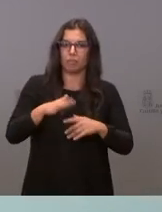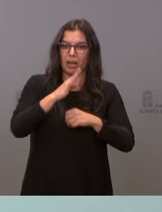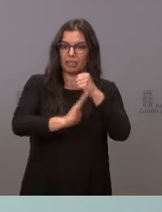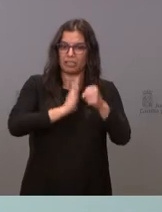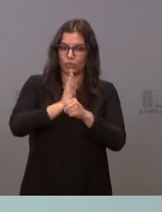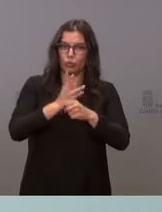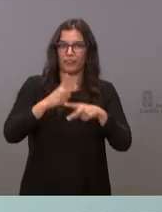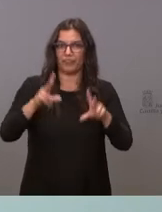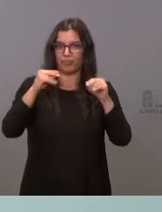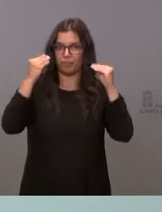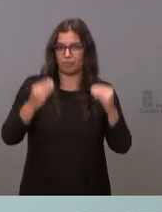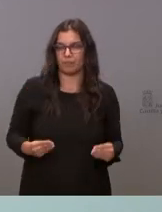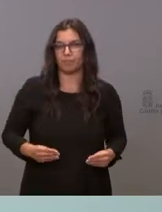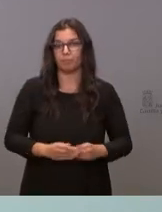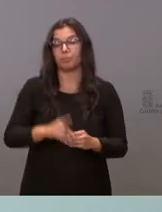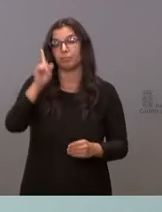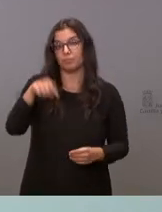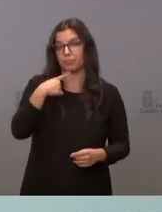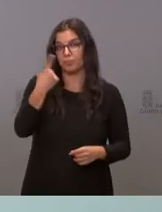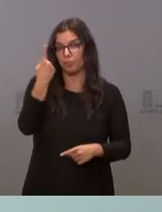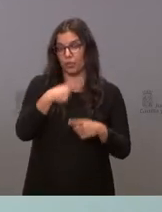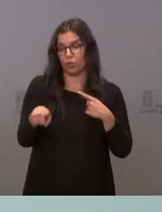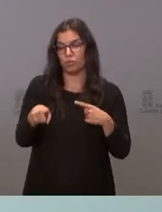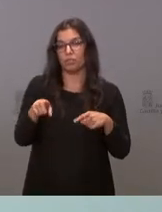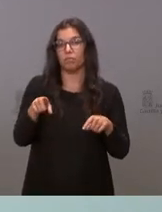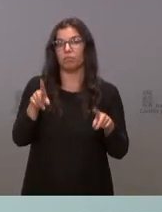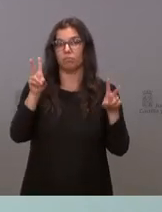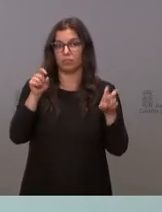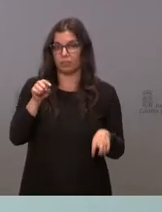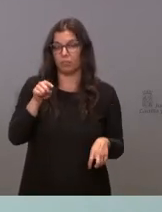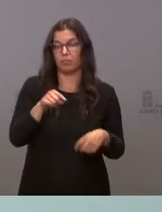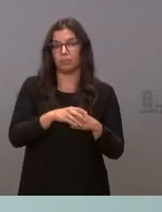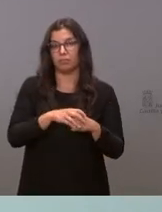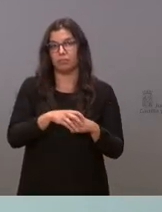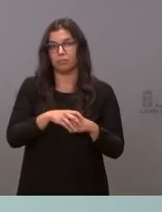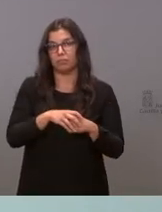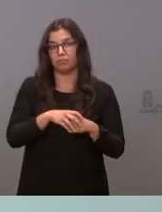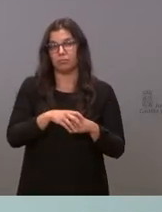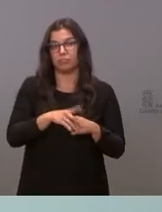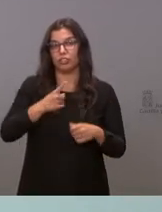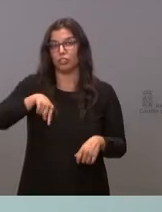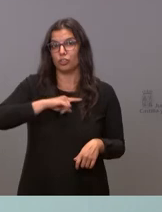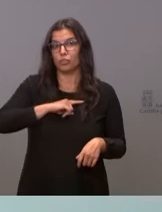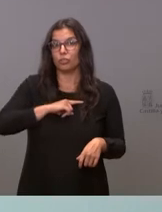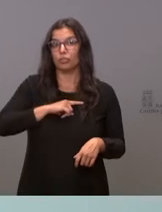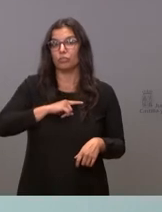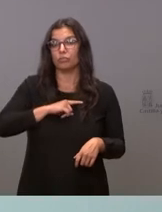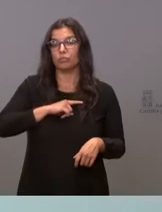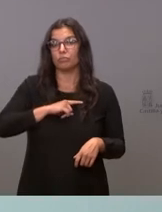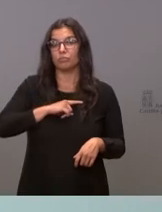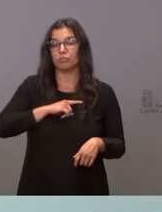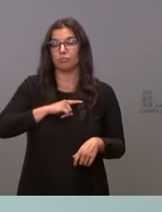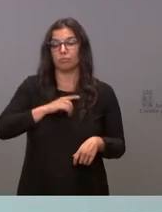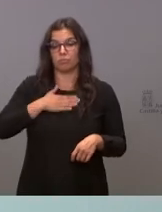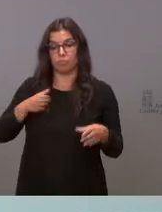legislatura. Y también le digo una cosa, con respecto al futuro, nuestra intención, la nuestra, nuestro